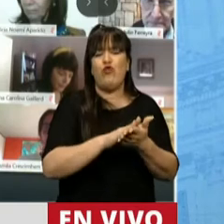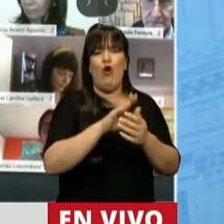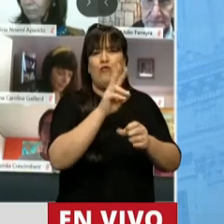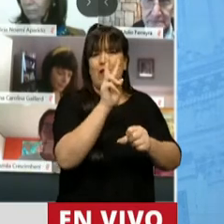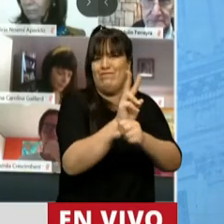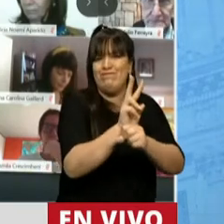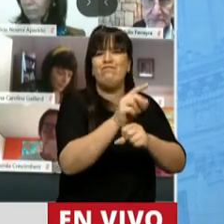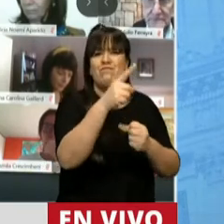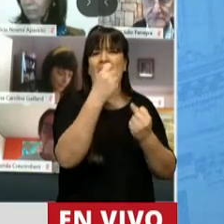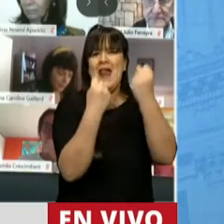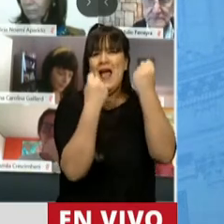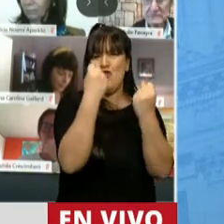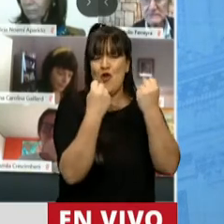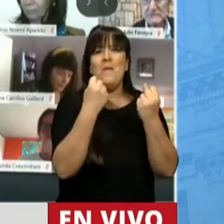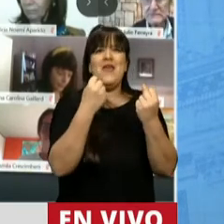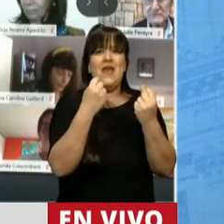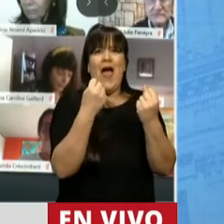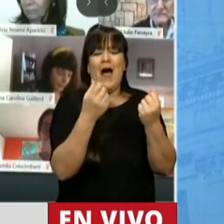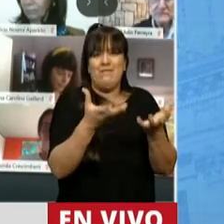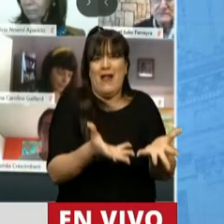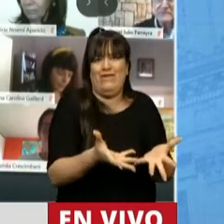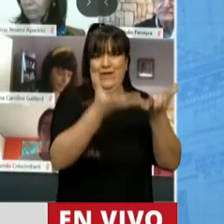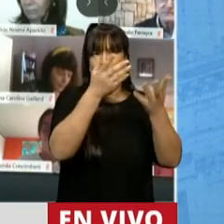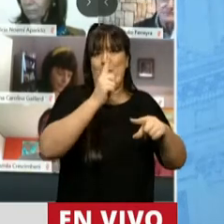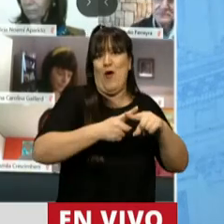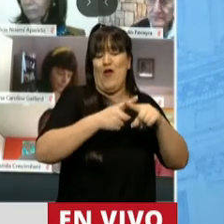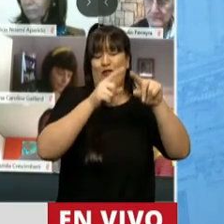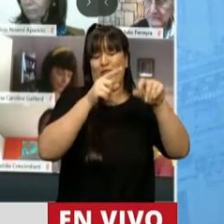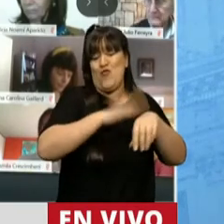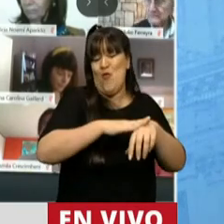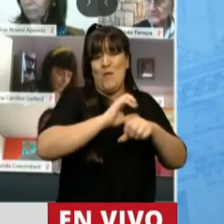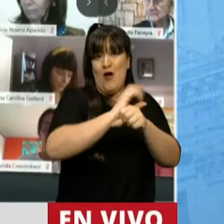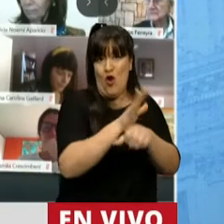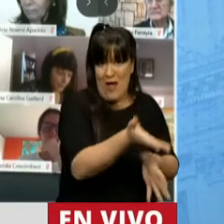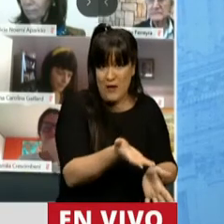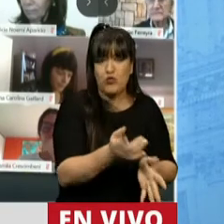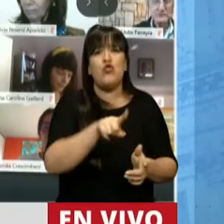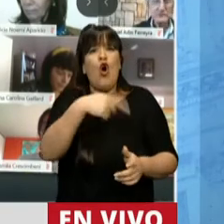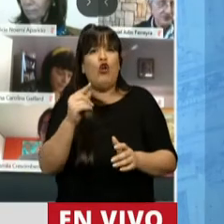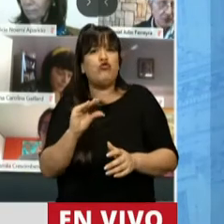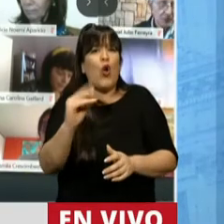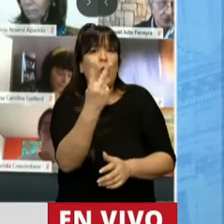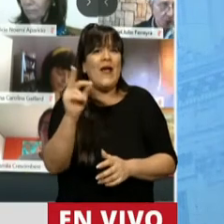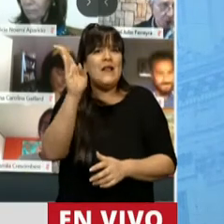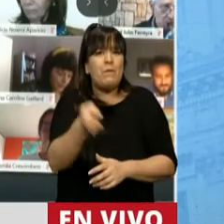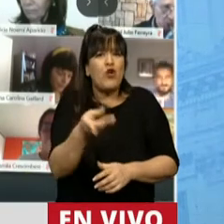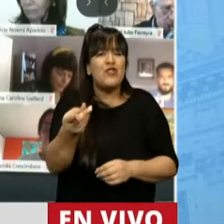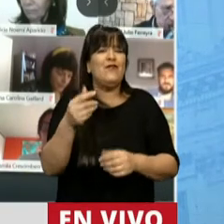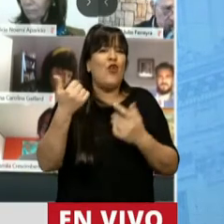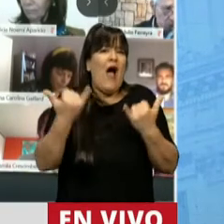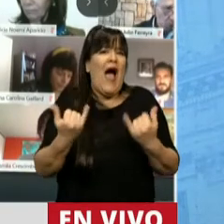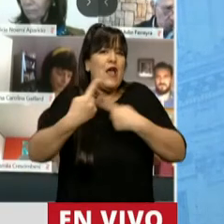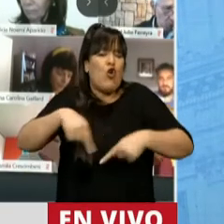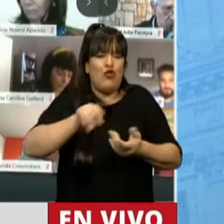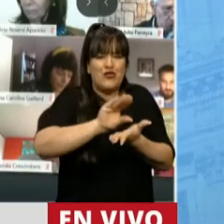reactivación contra los efectos de la pandemia, mientras que el resto es explicado por reeducación de partidas desactualizadas